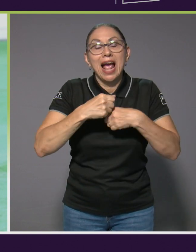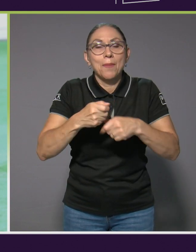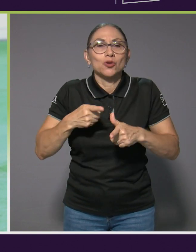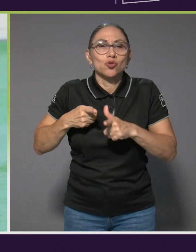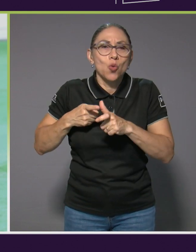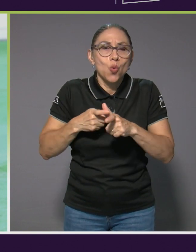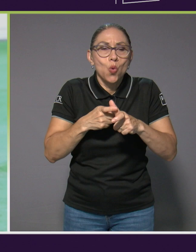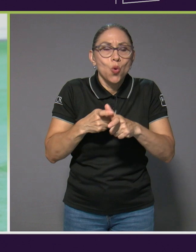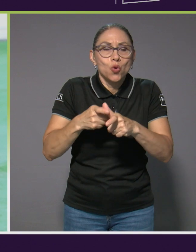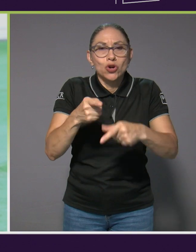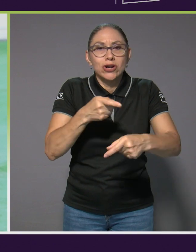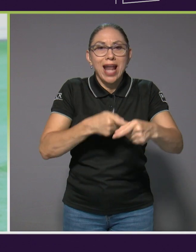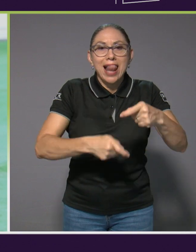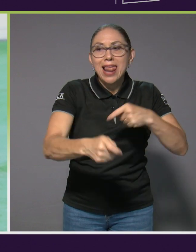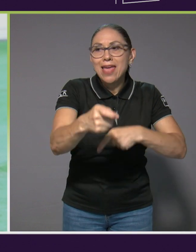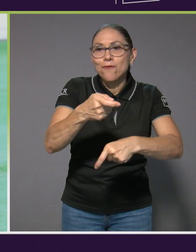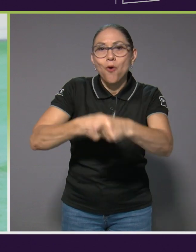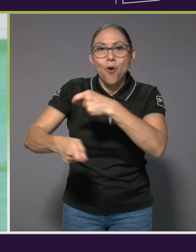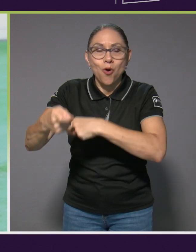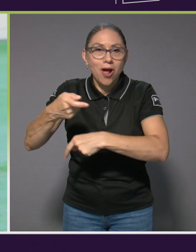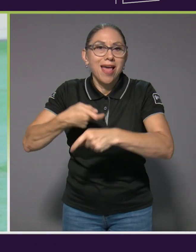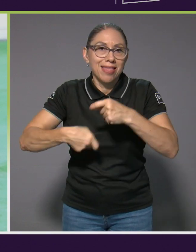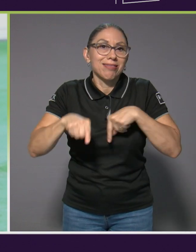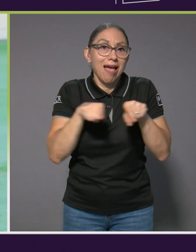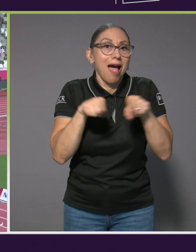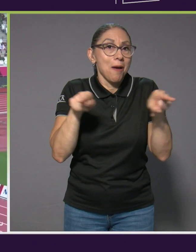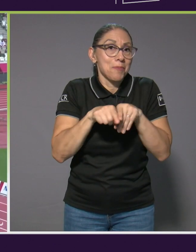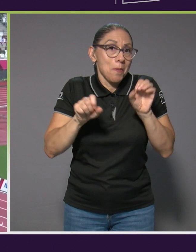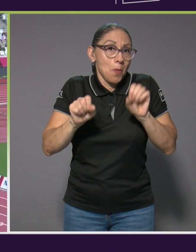también ganar el relevo, ¿por qué no?